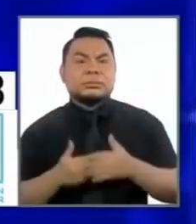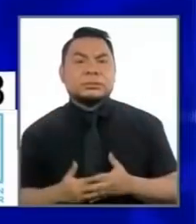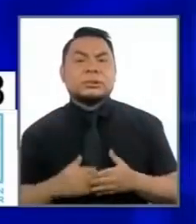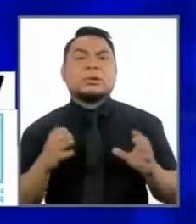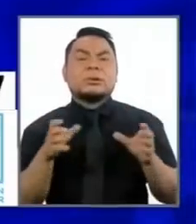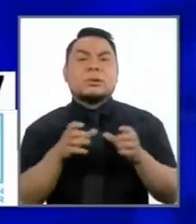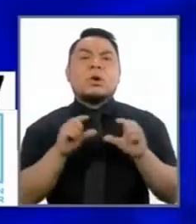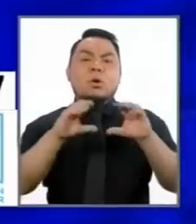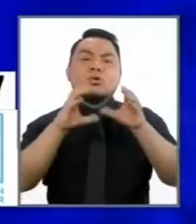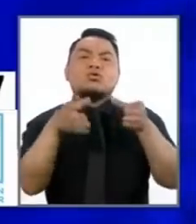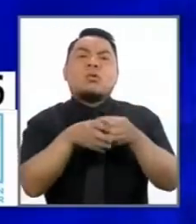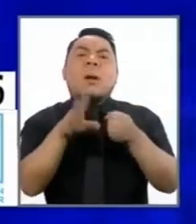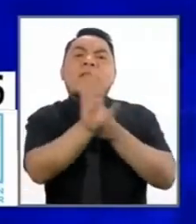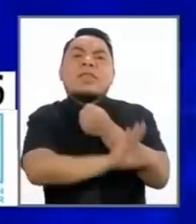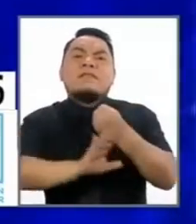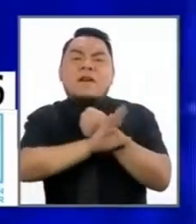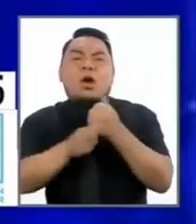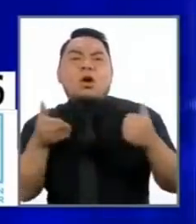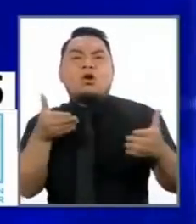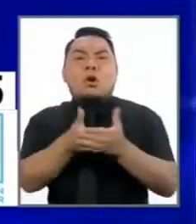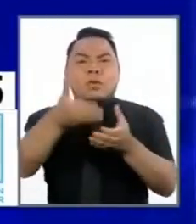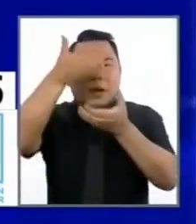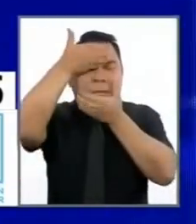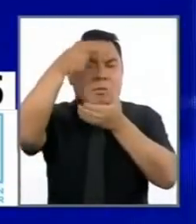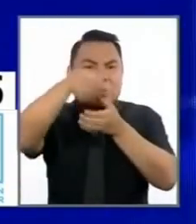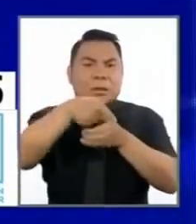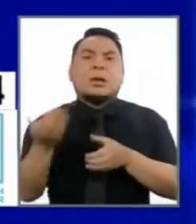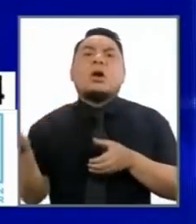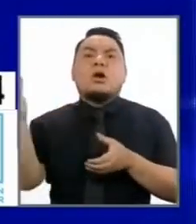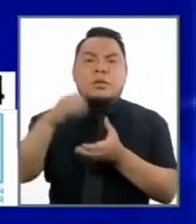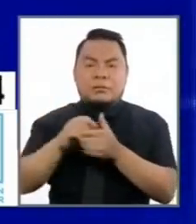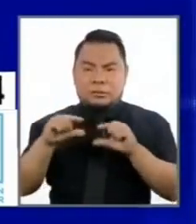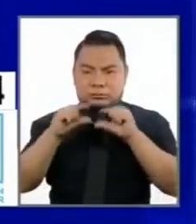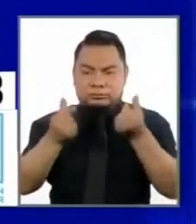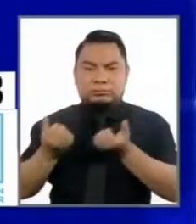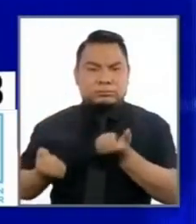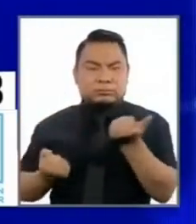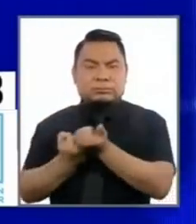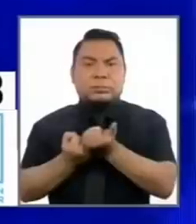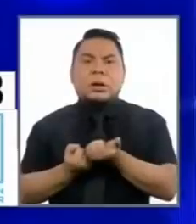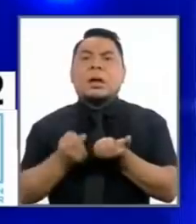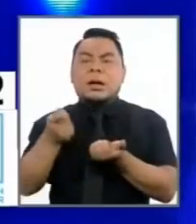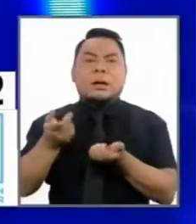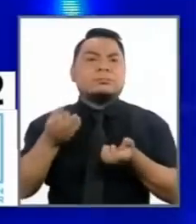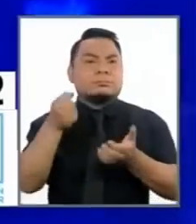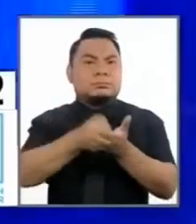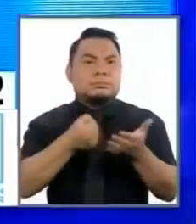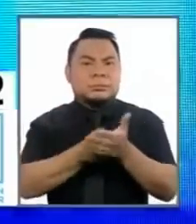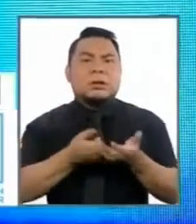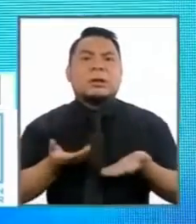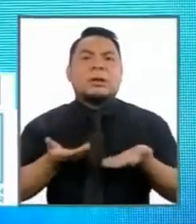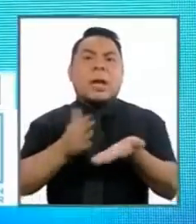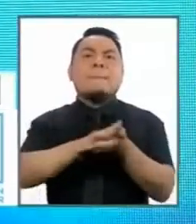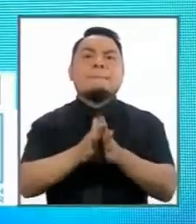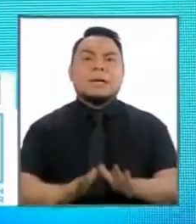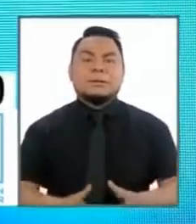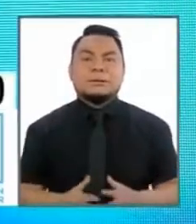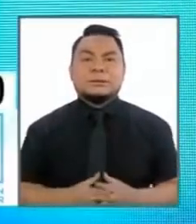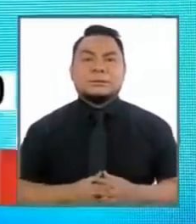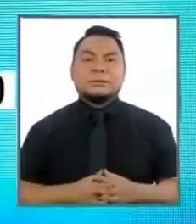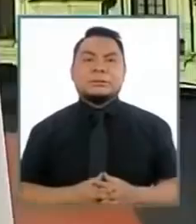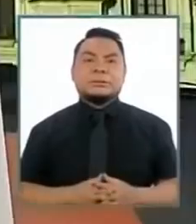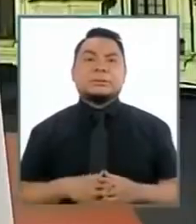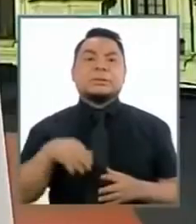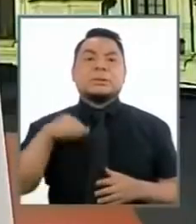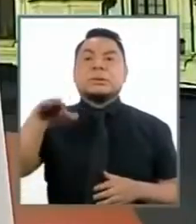comités de autodefensa contra el terrorismo serán restablecidos para lograr absoluta y total paz. Muy bien, les voy a